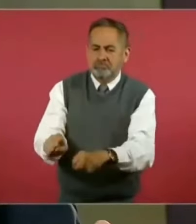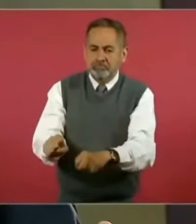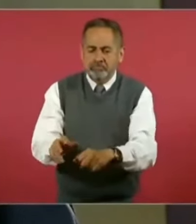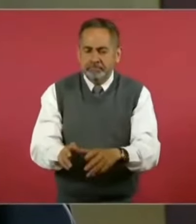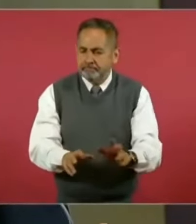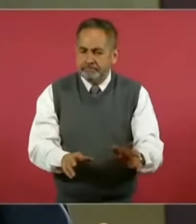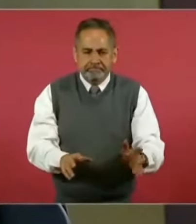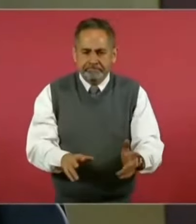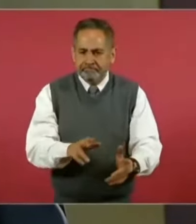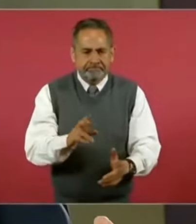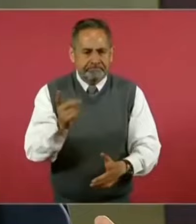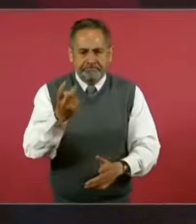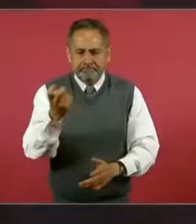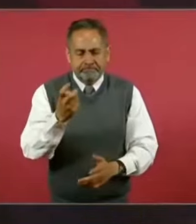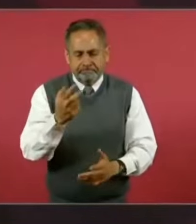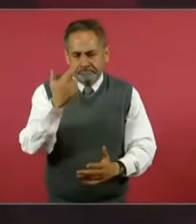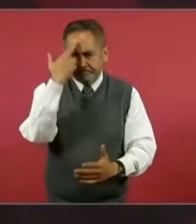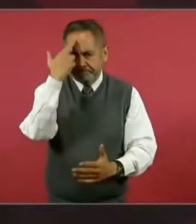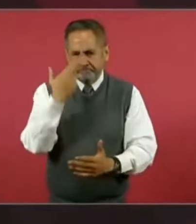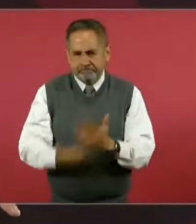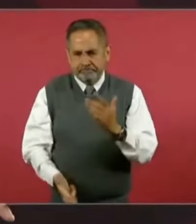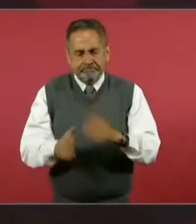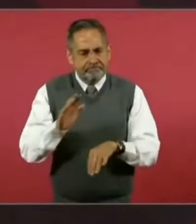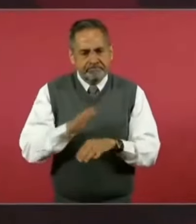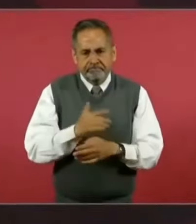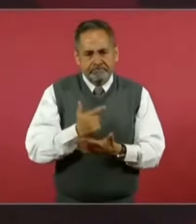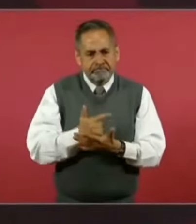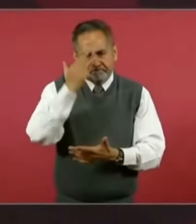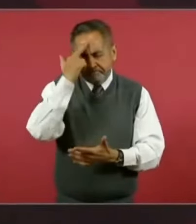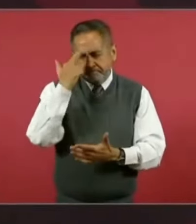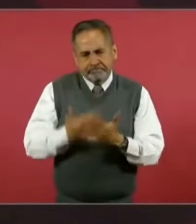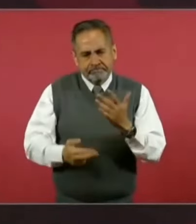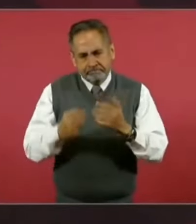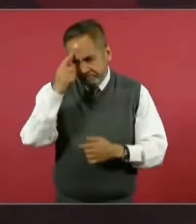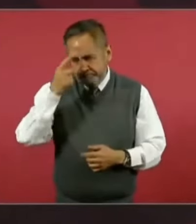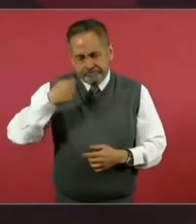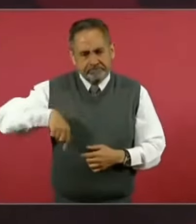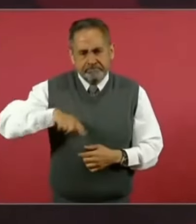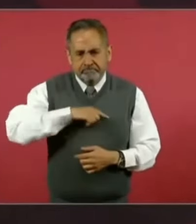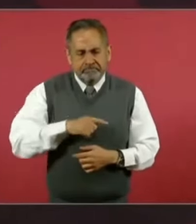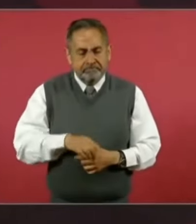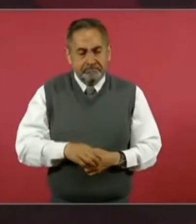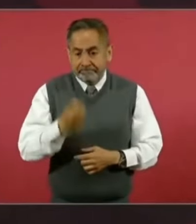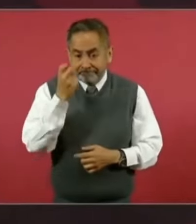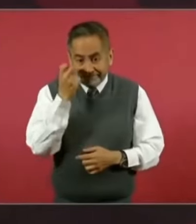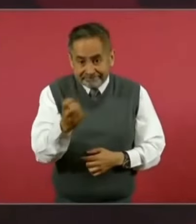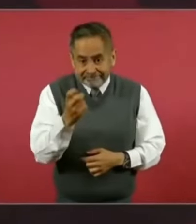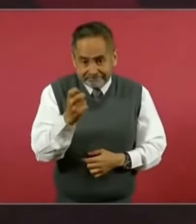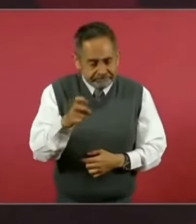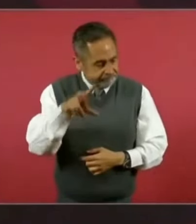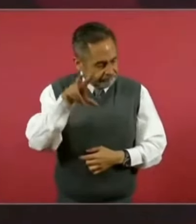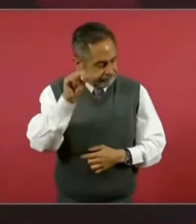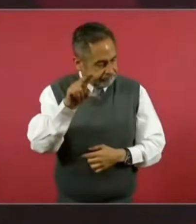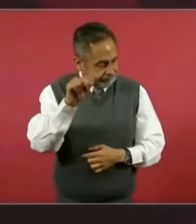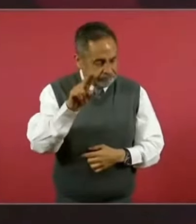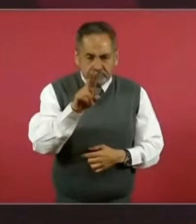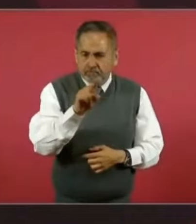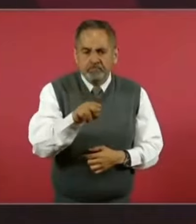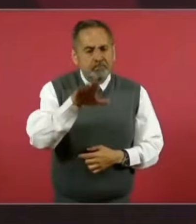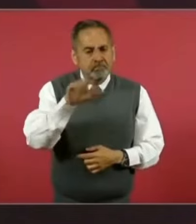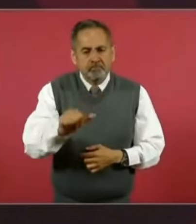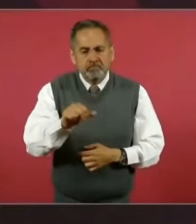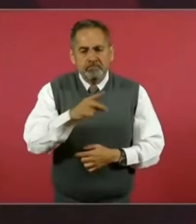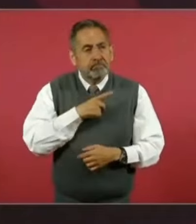a nuestra soberanía. Eso nunca se debe de